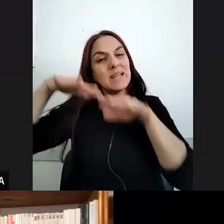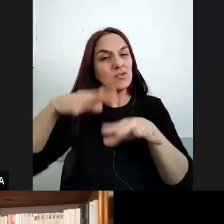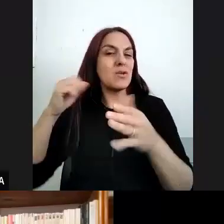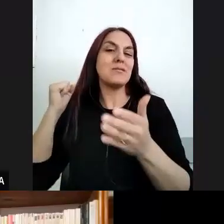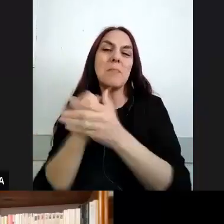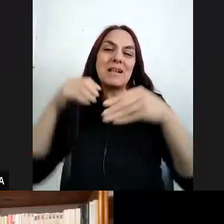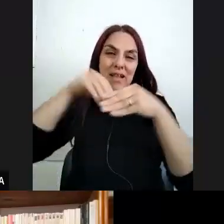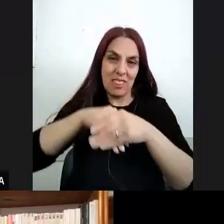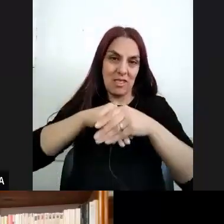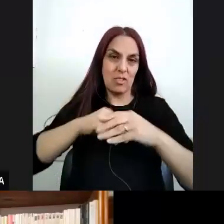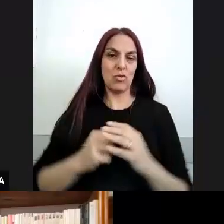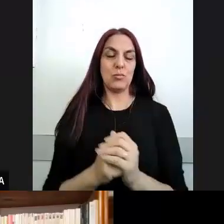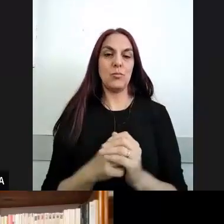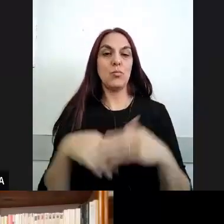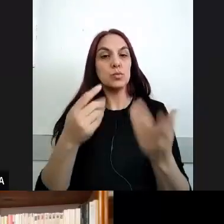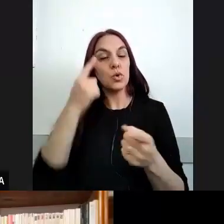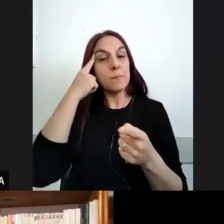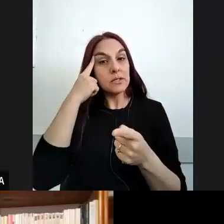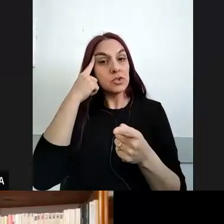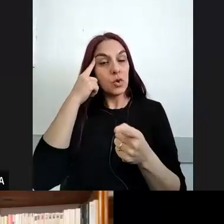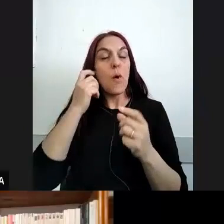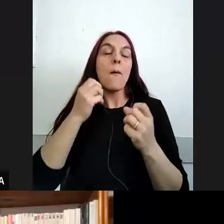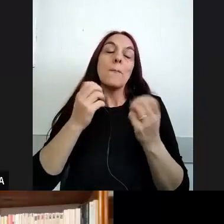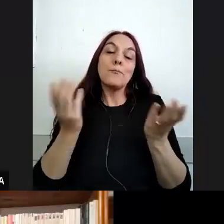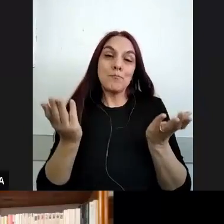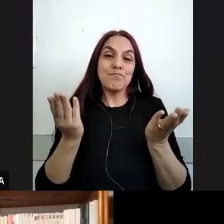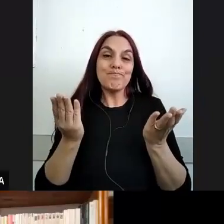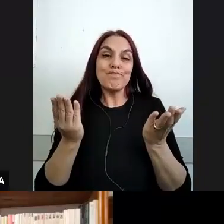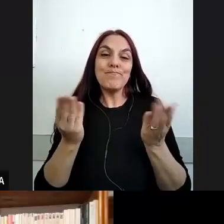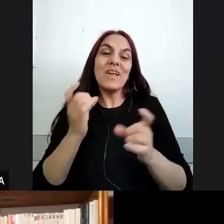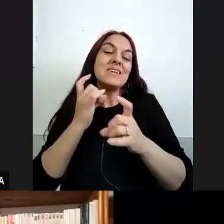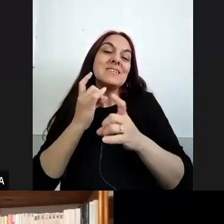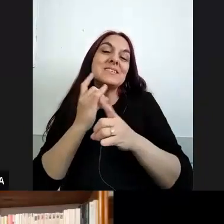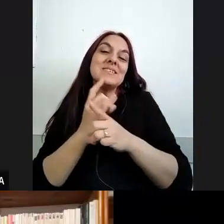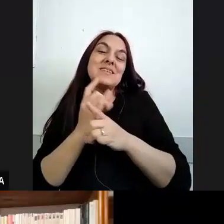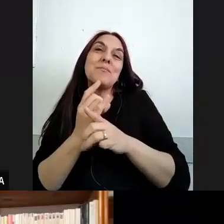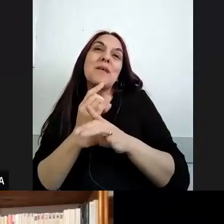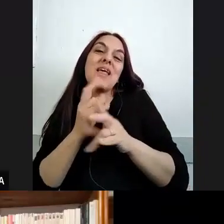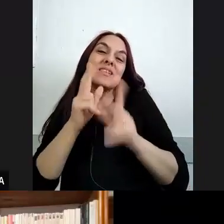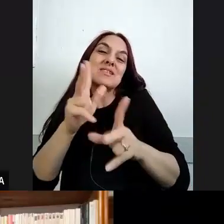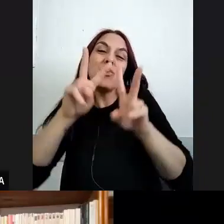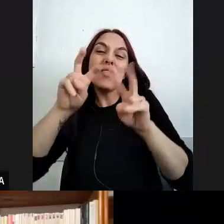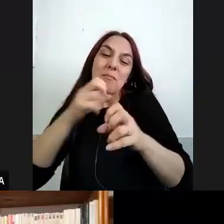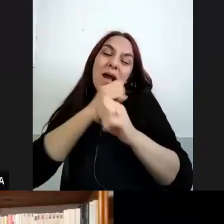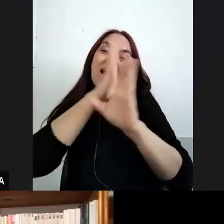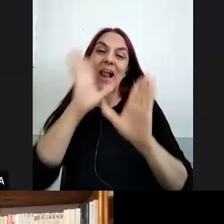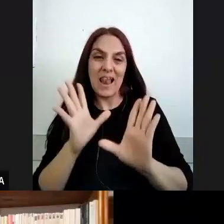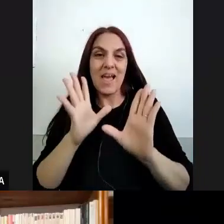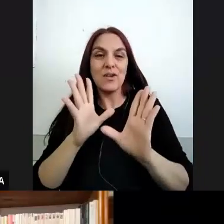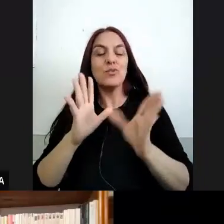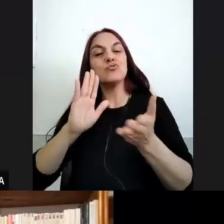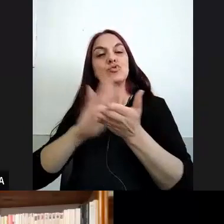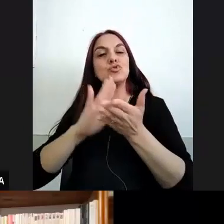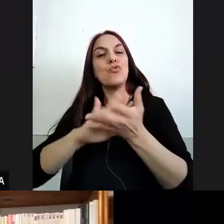me parece que quizás digamos más conceptualmente siempre hacemos estas aclaraciones que tienen mucho que ver con los